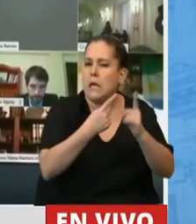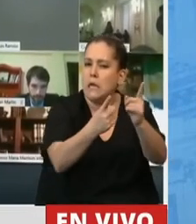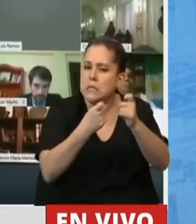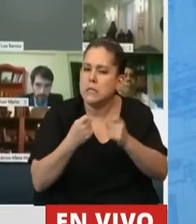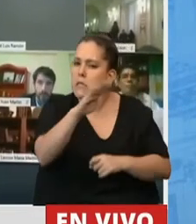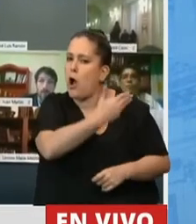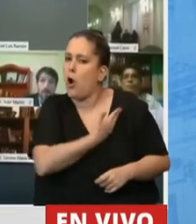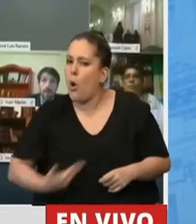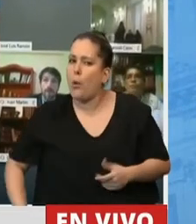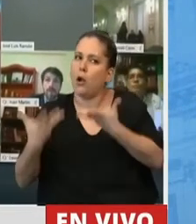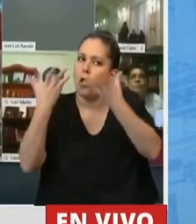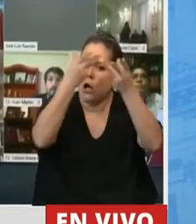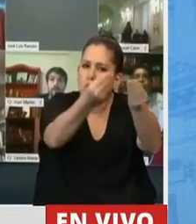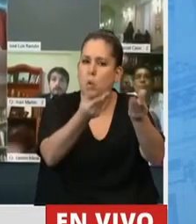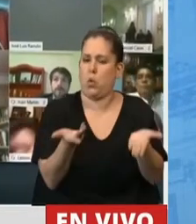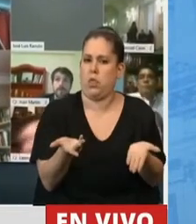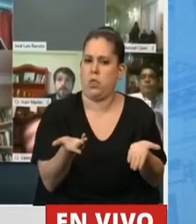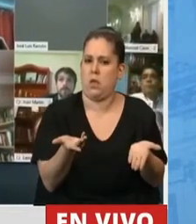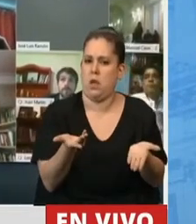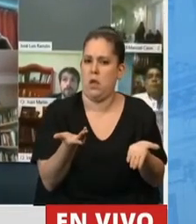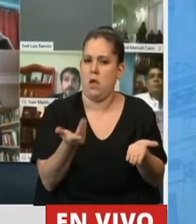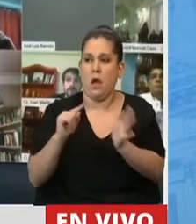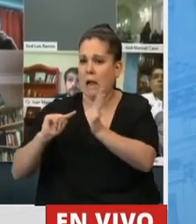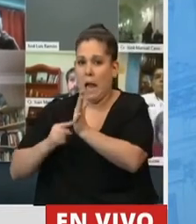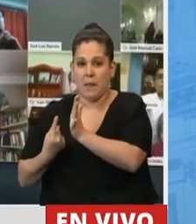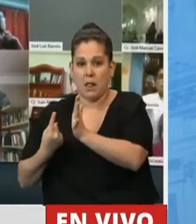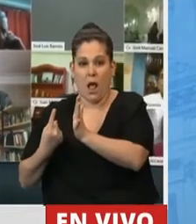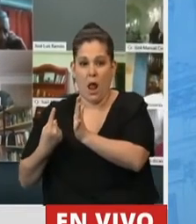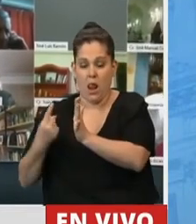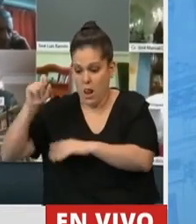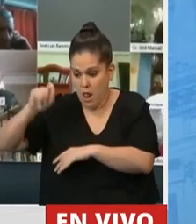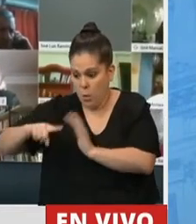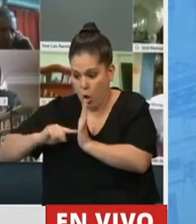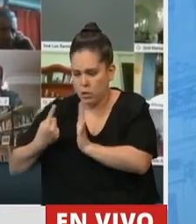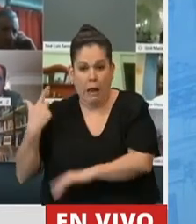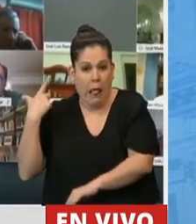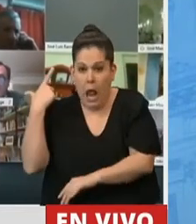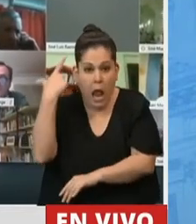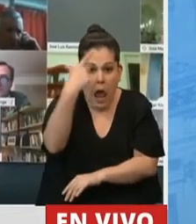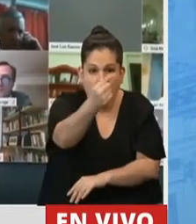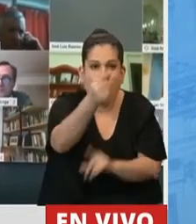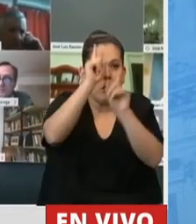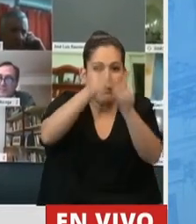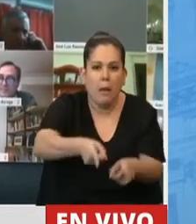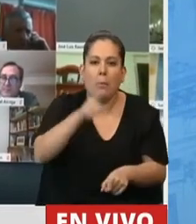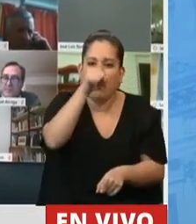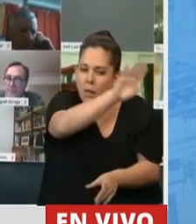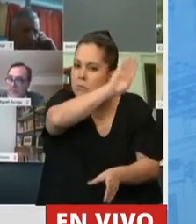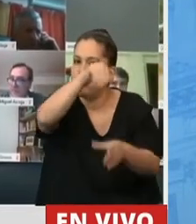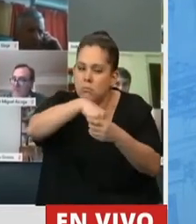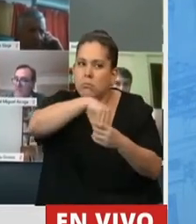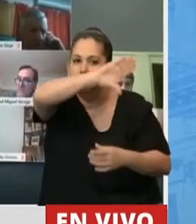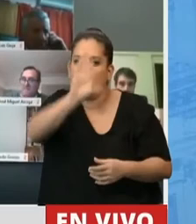nacional? Y por más que esté lejos de la capital federal, es parte también de la realidad